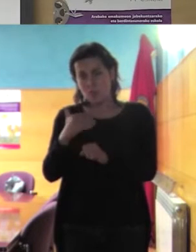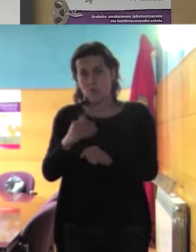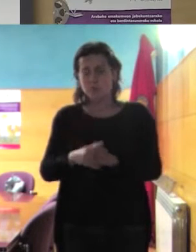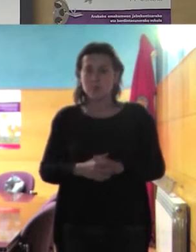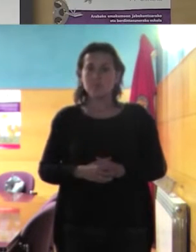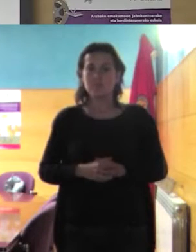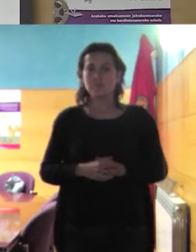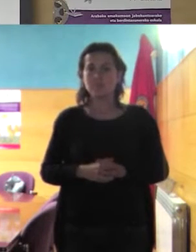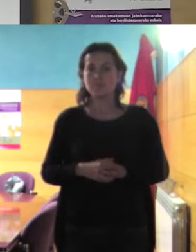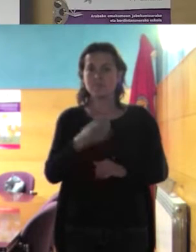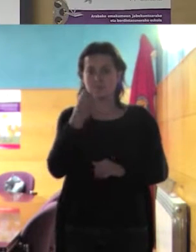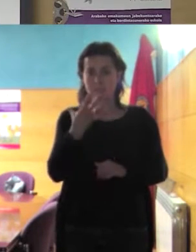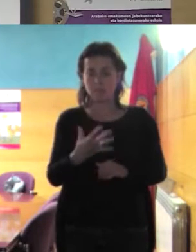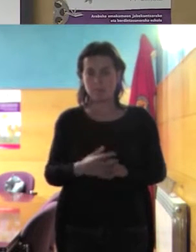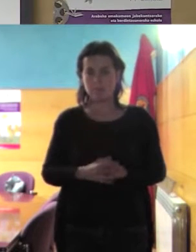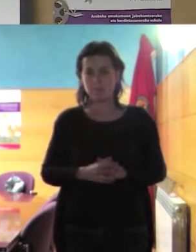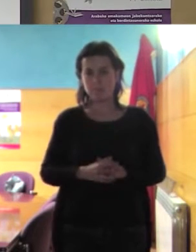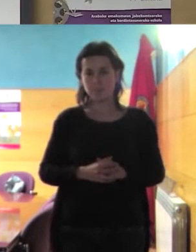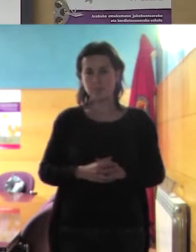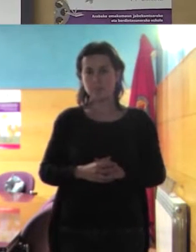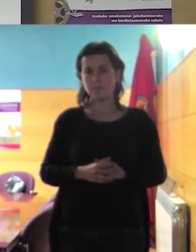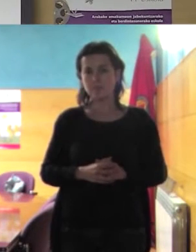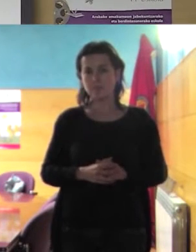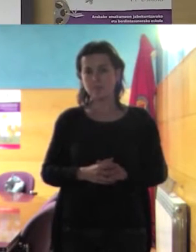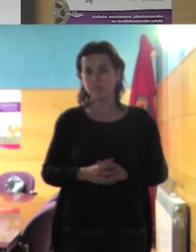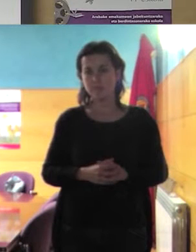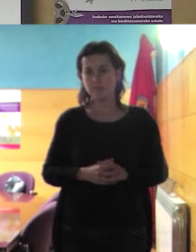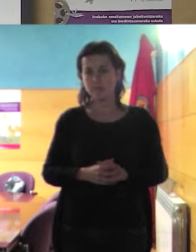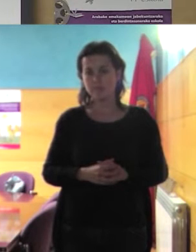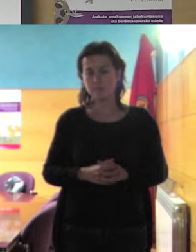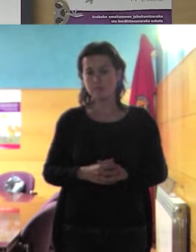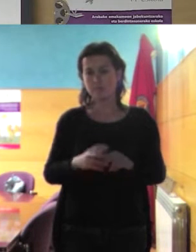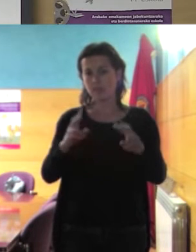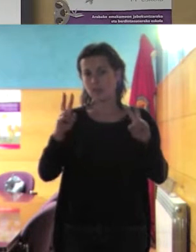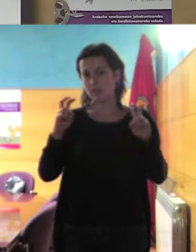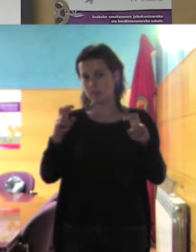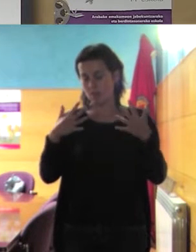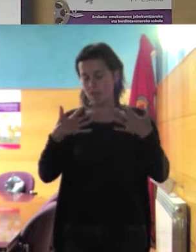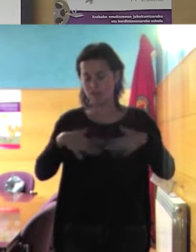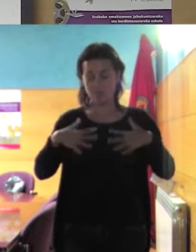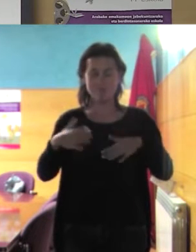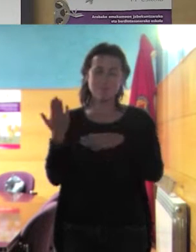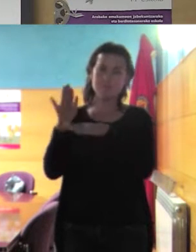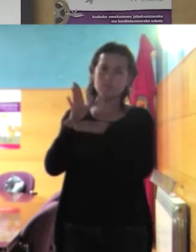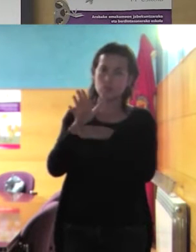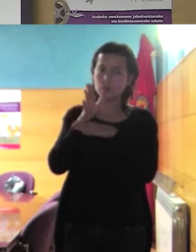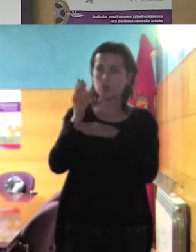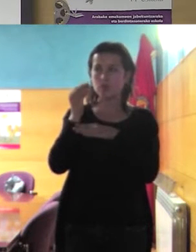bueno pues traigo el tema de la indumentaria porque yo creo que refleja bien